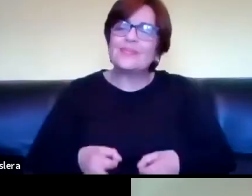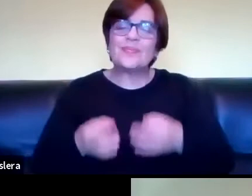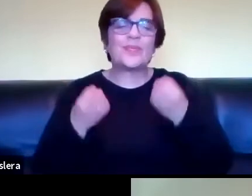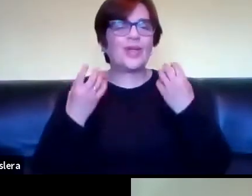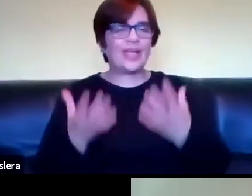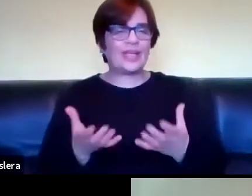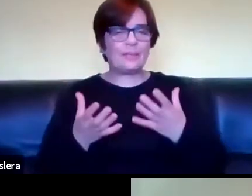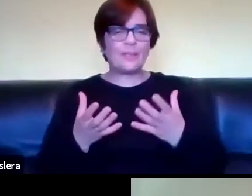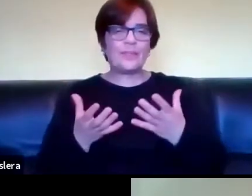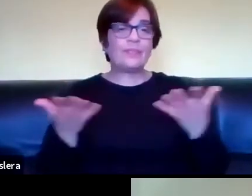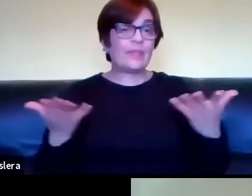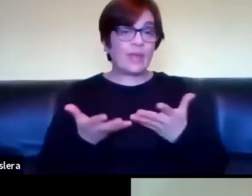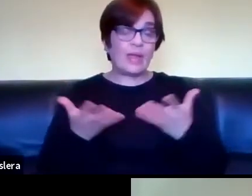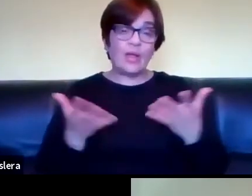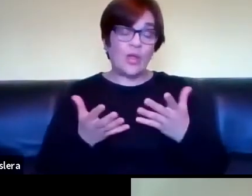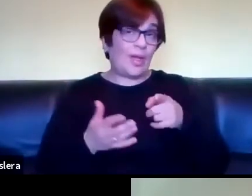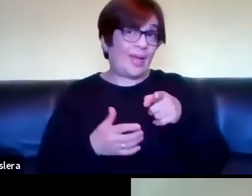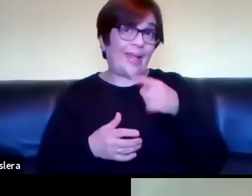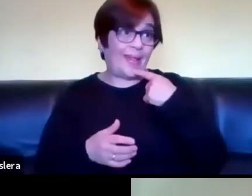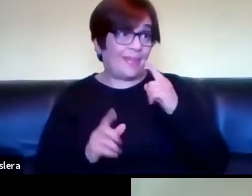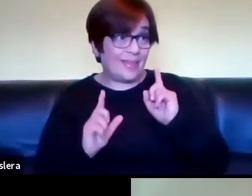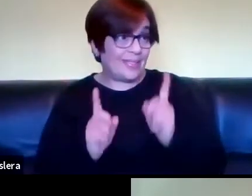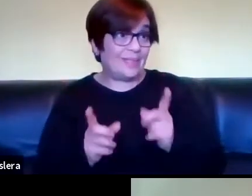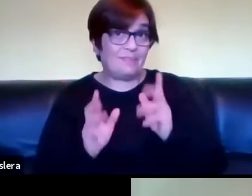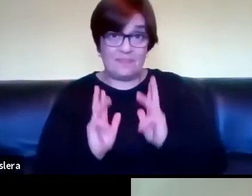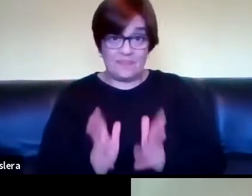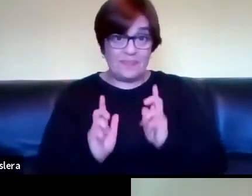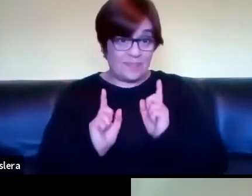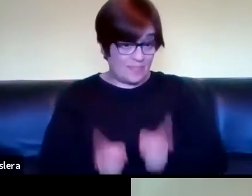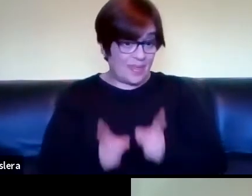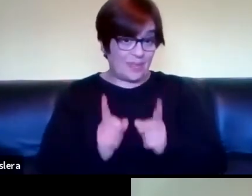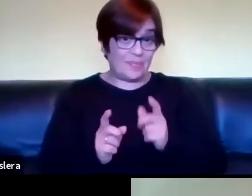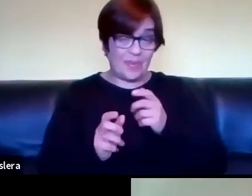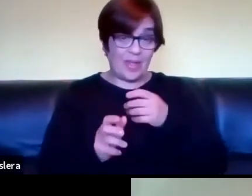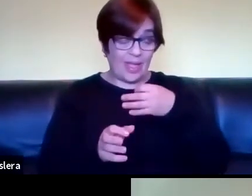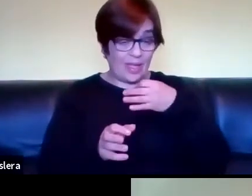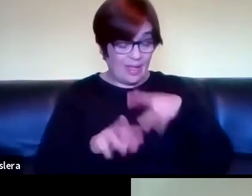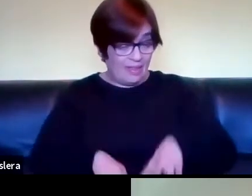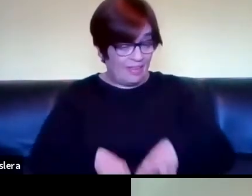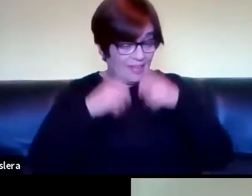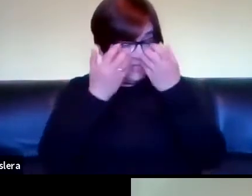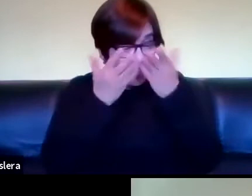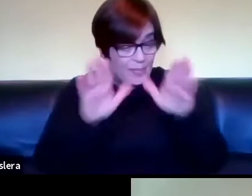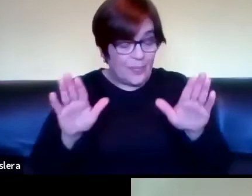que bueno ahora que comentabas esta investigación que están iniciando